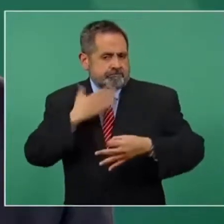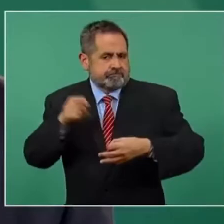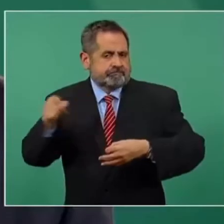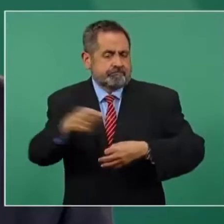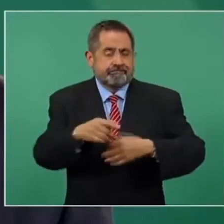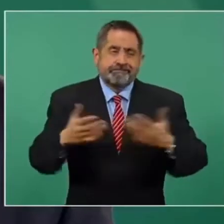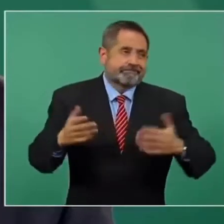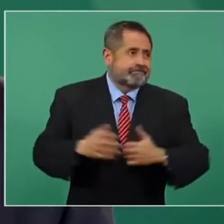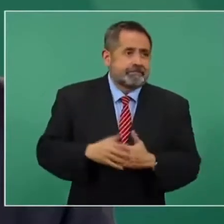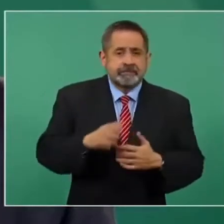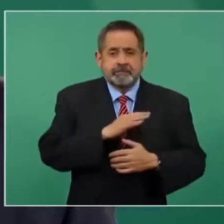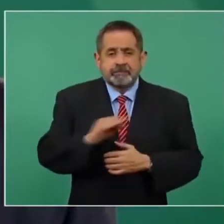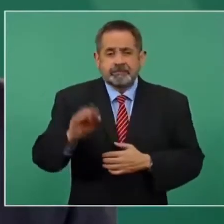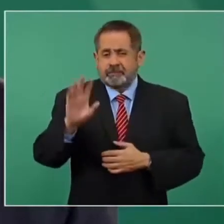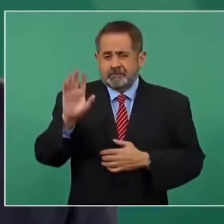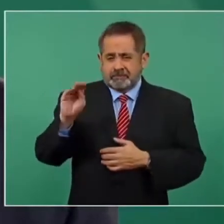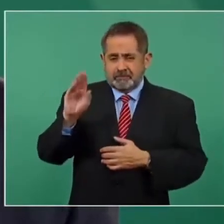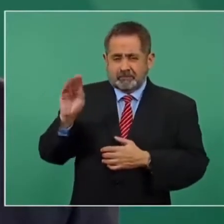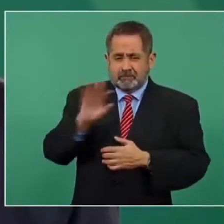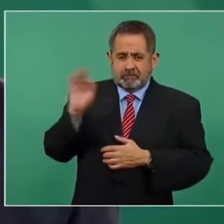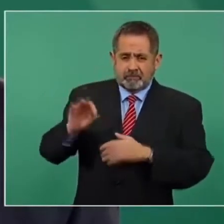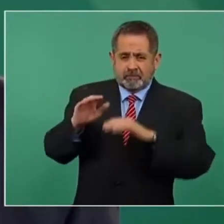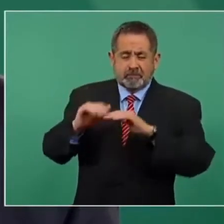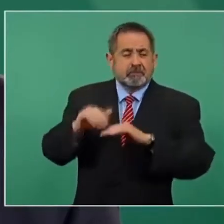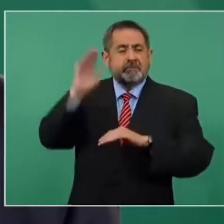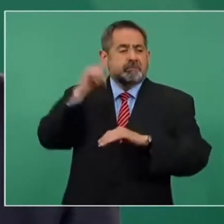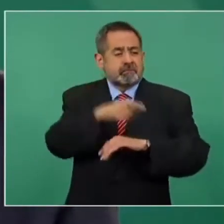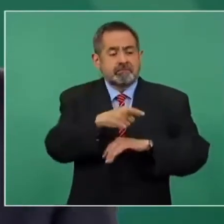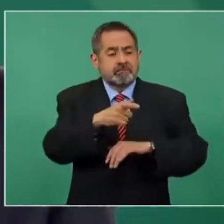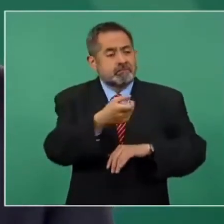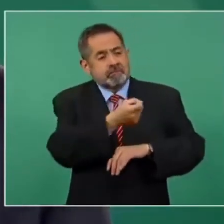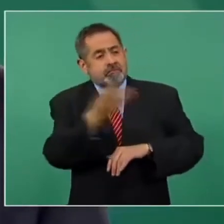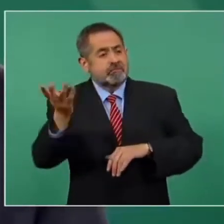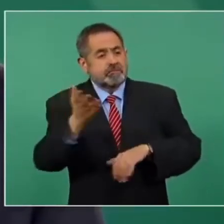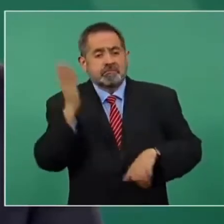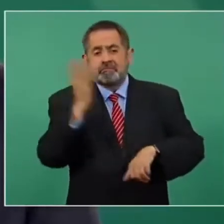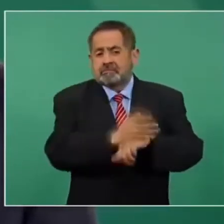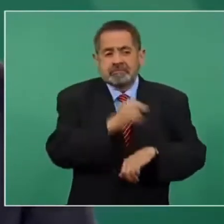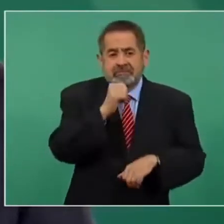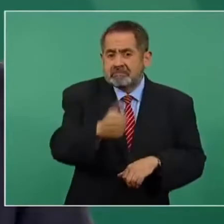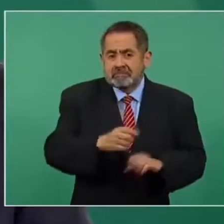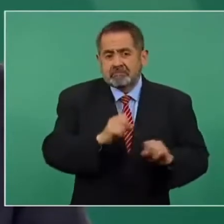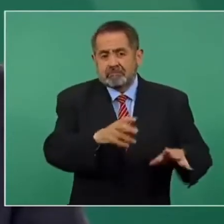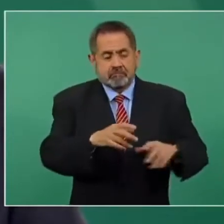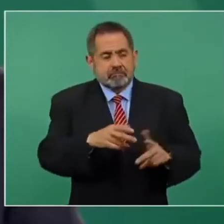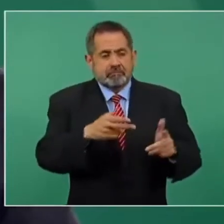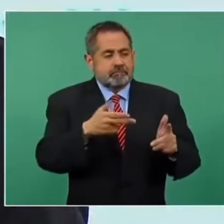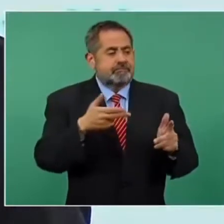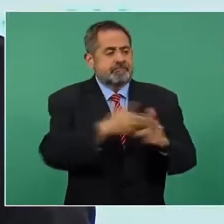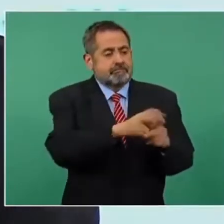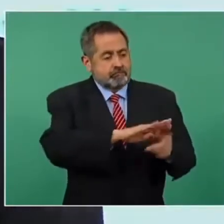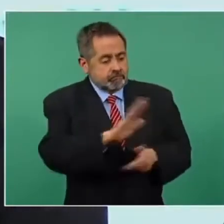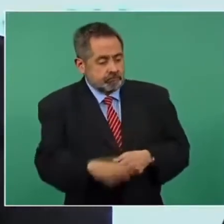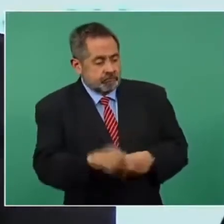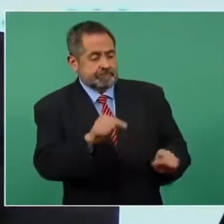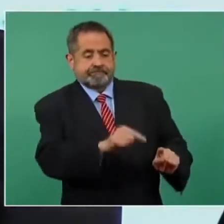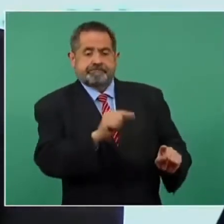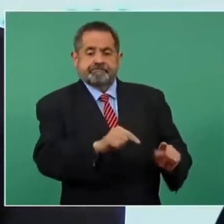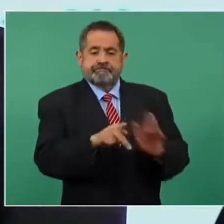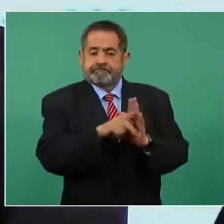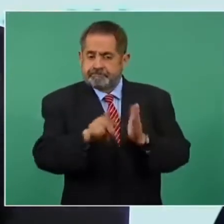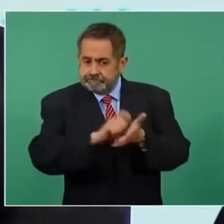un 90, más del 90 por ciento de impunidad en los homicidios cometidos contra periodistas y personas defensores.